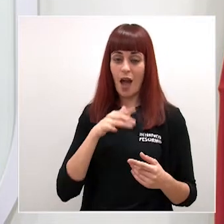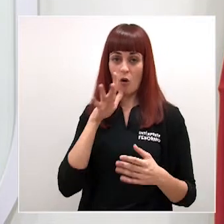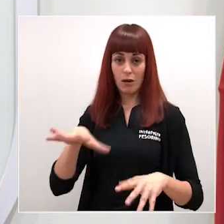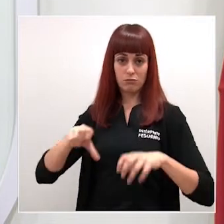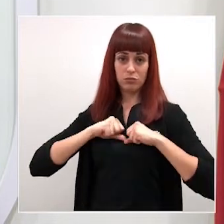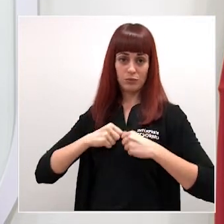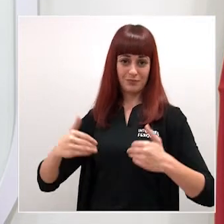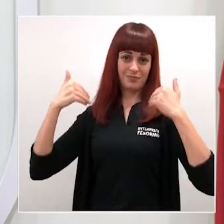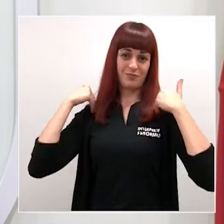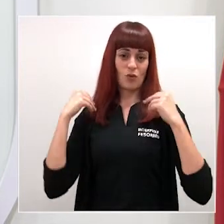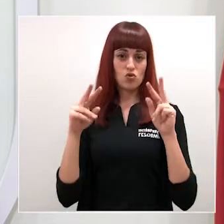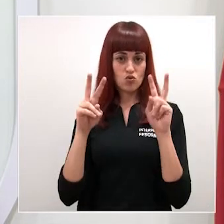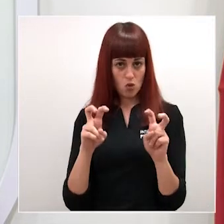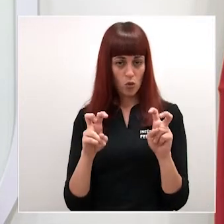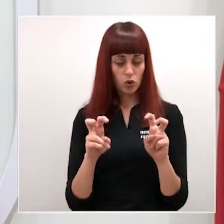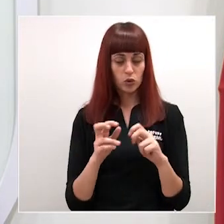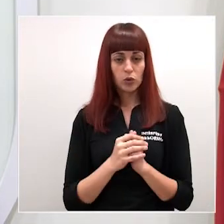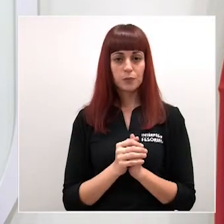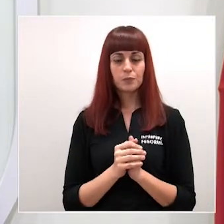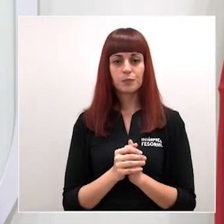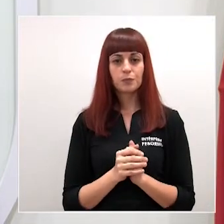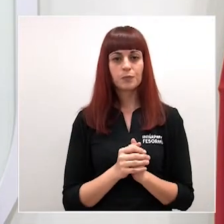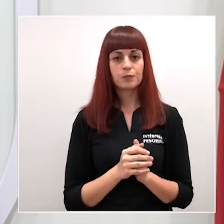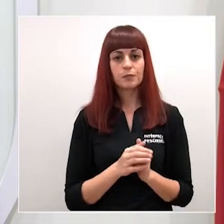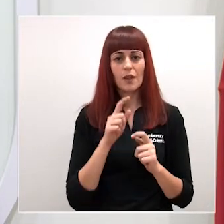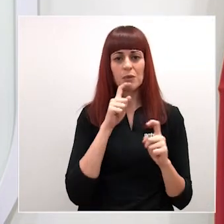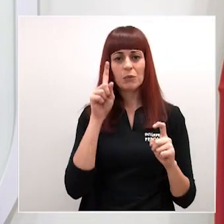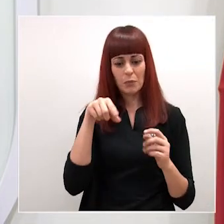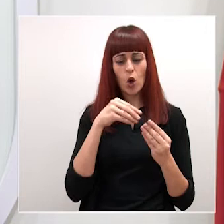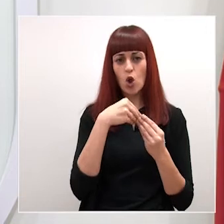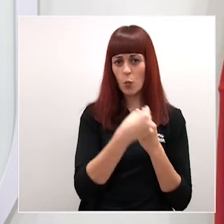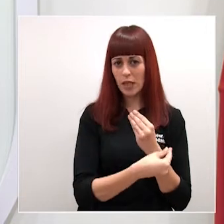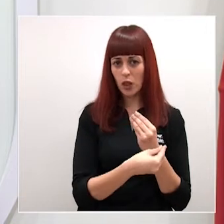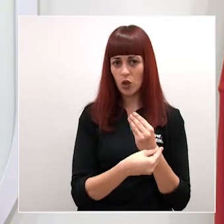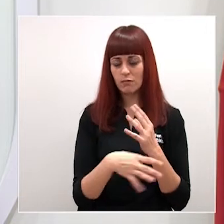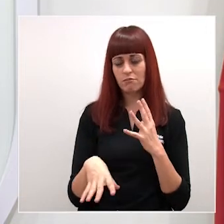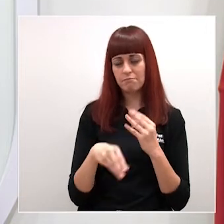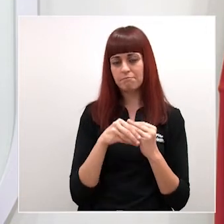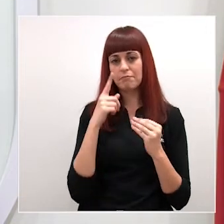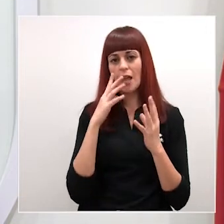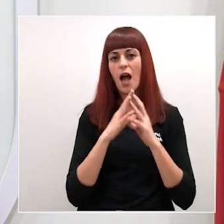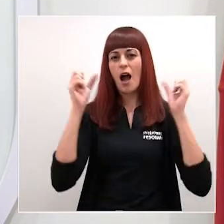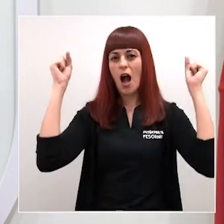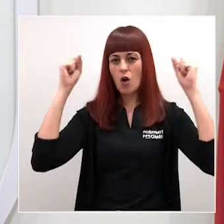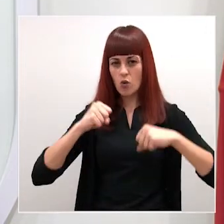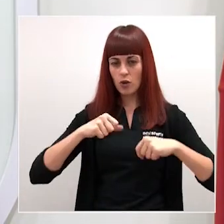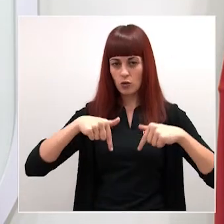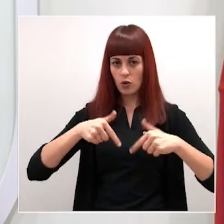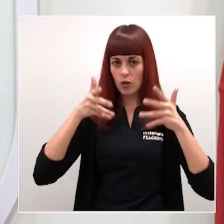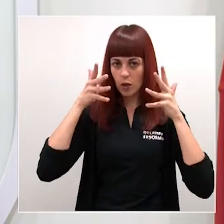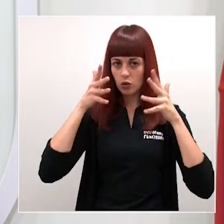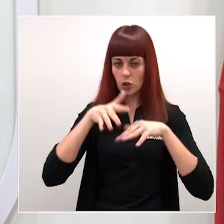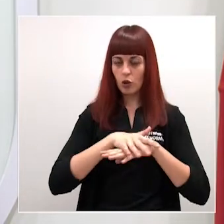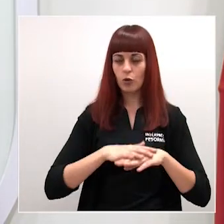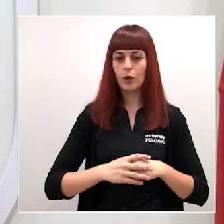van a ser se les facilitarán junto con el resto de documentación relativa a los acuerdos que se han adoptado en Consejo de